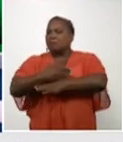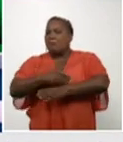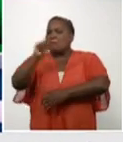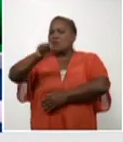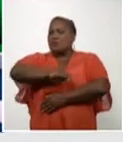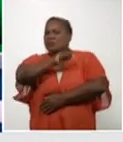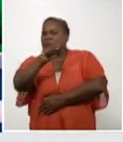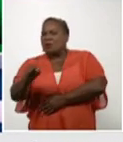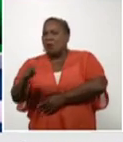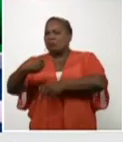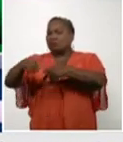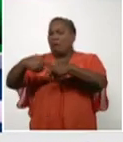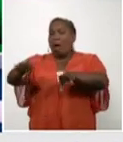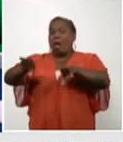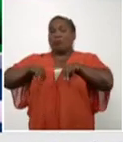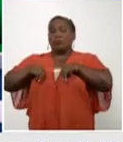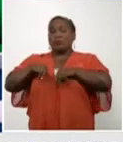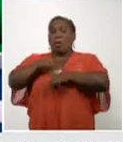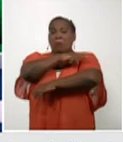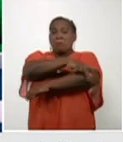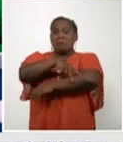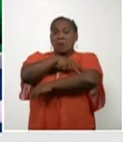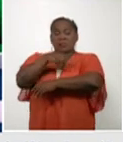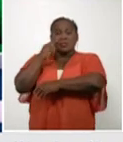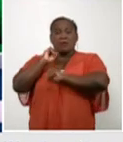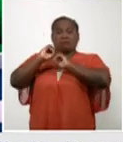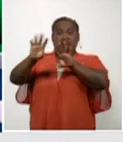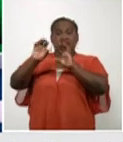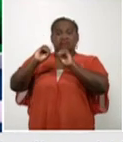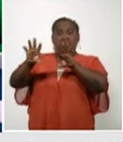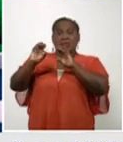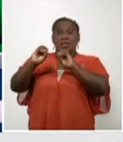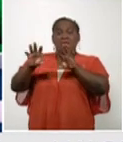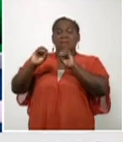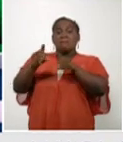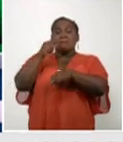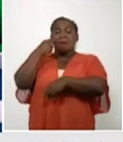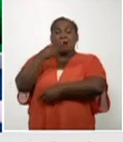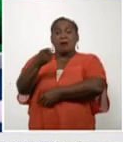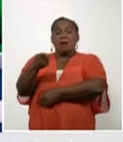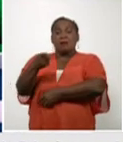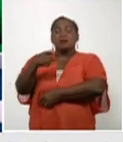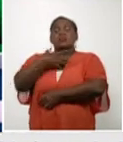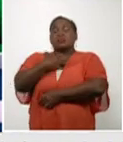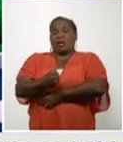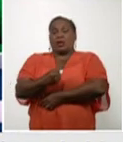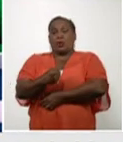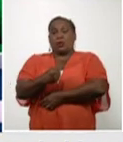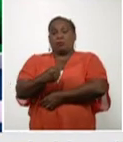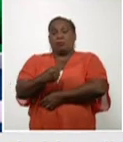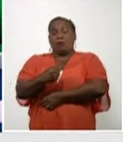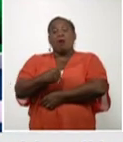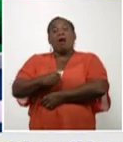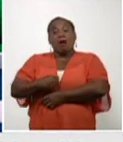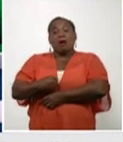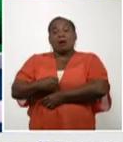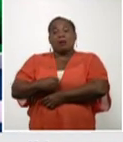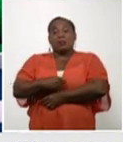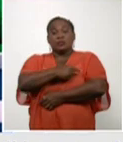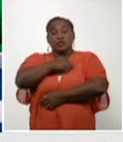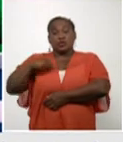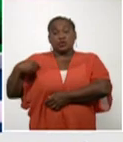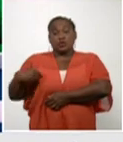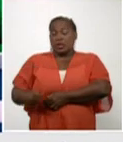adoptando, que en algunas imágenes que se transmiten vemos que son con mucha seriedad. La China, como siempre, es un